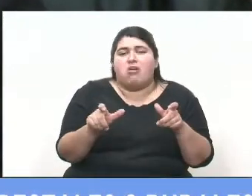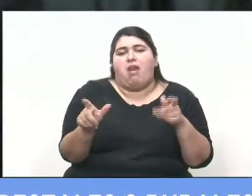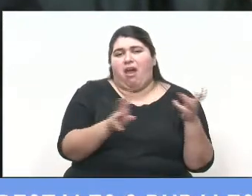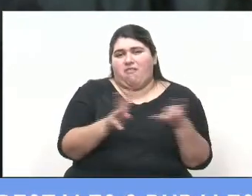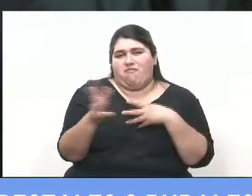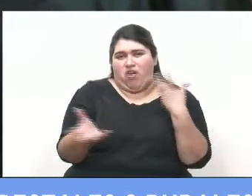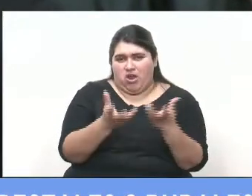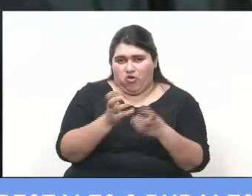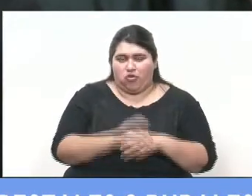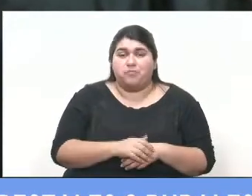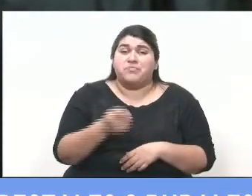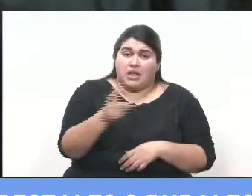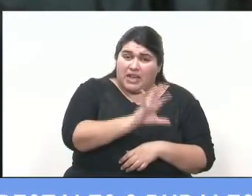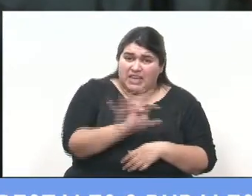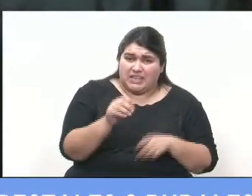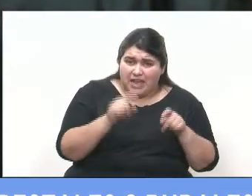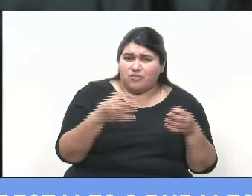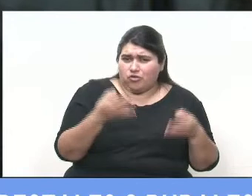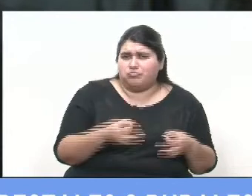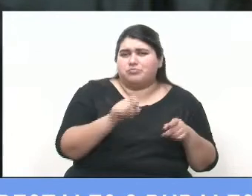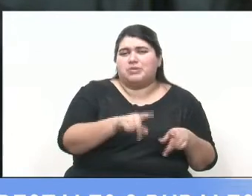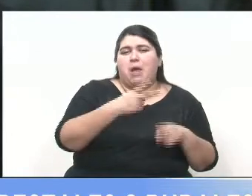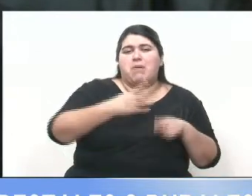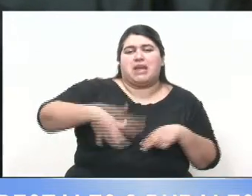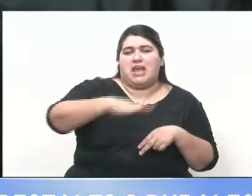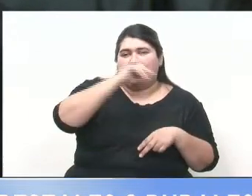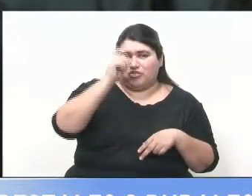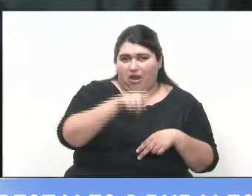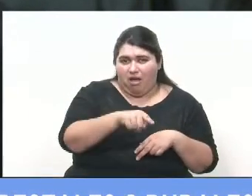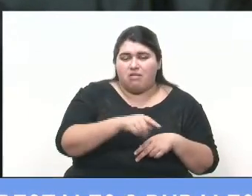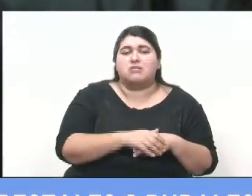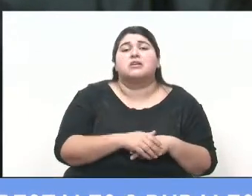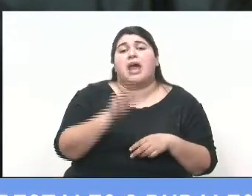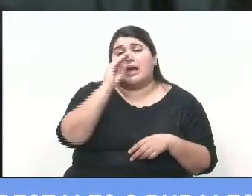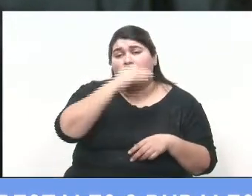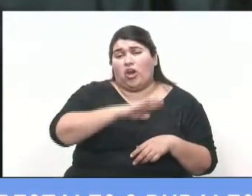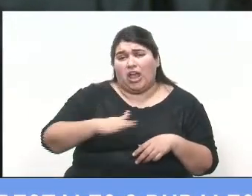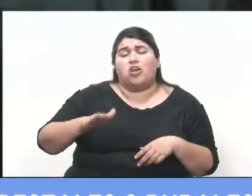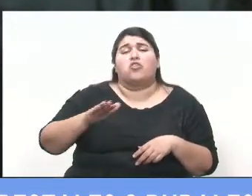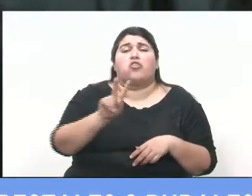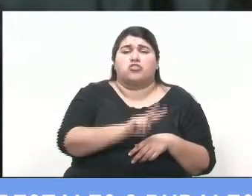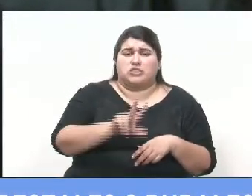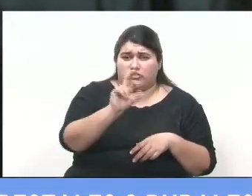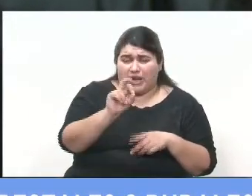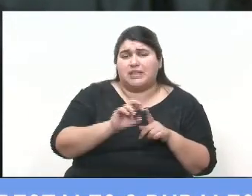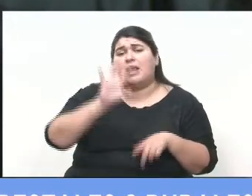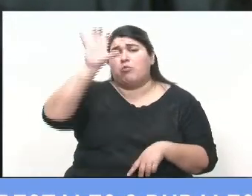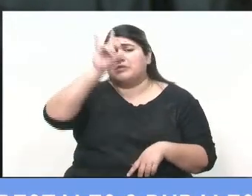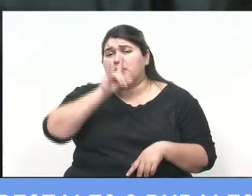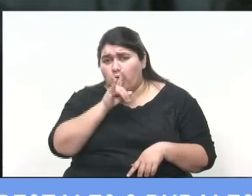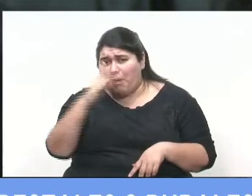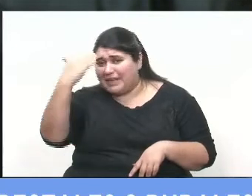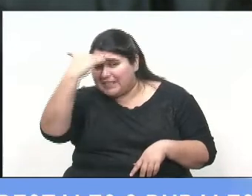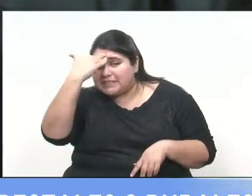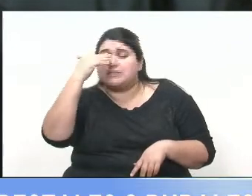son de parques nacionales. En Río Negro tenemos 230, en Tucumán 15,